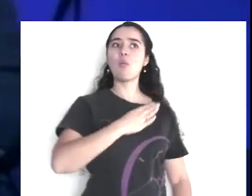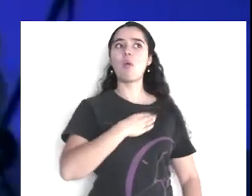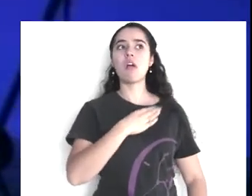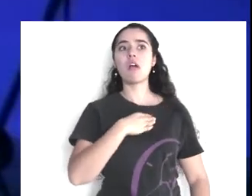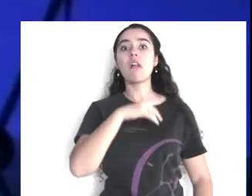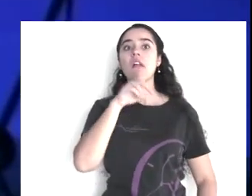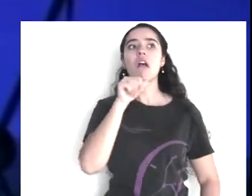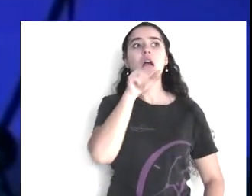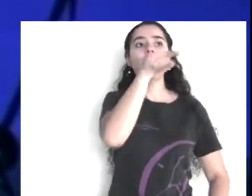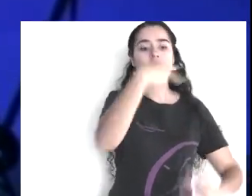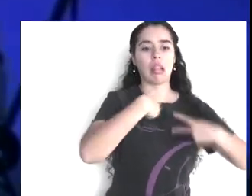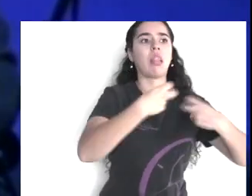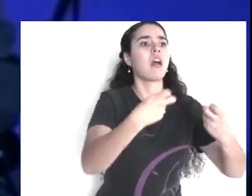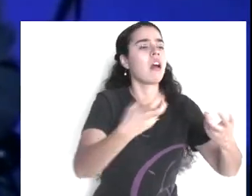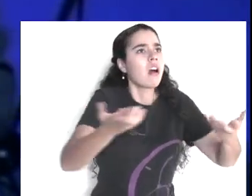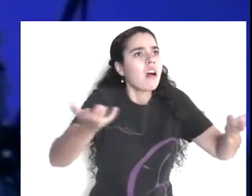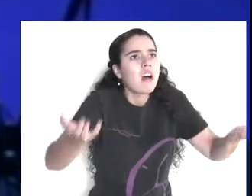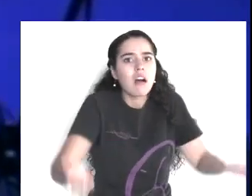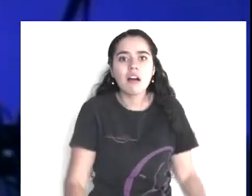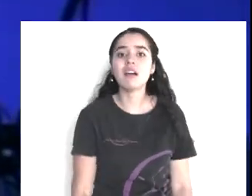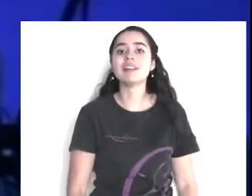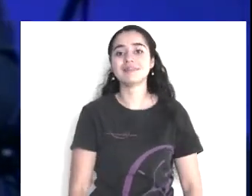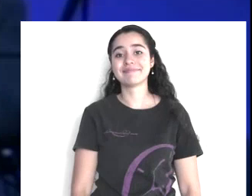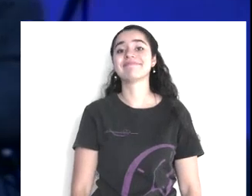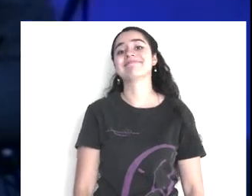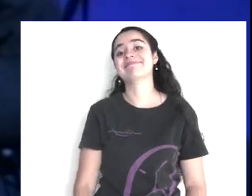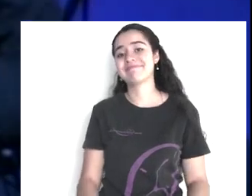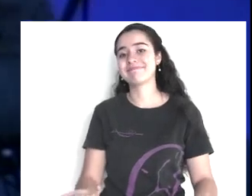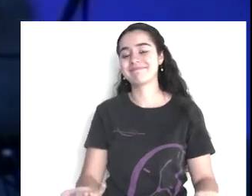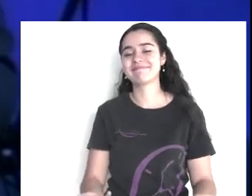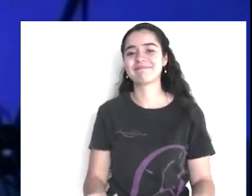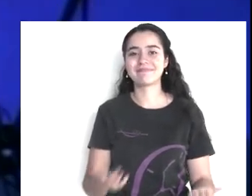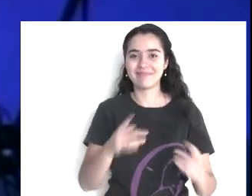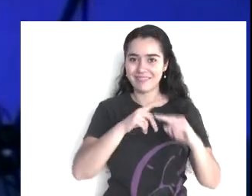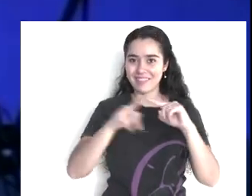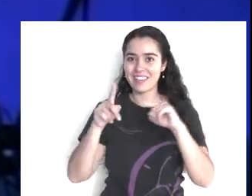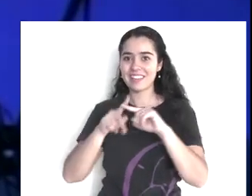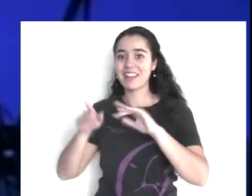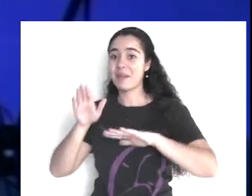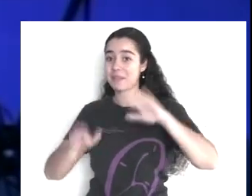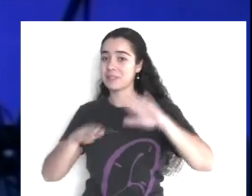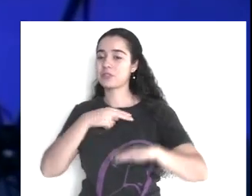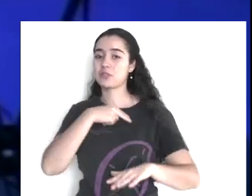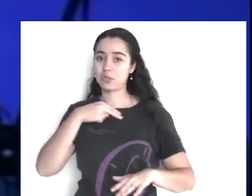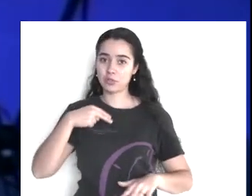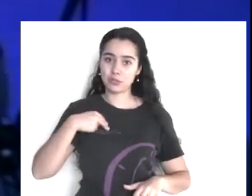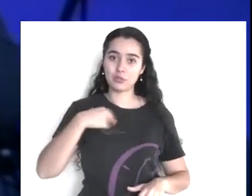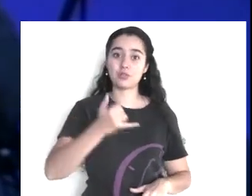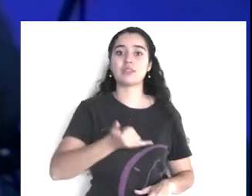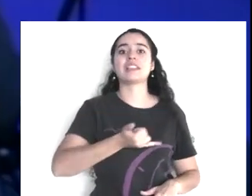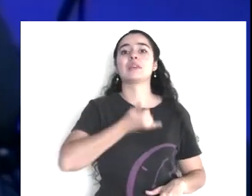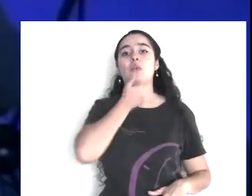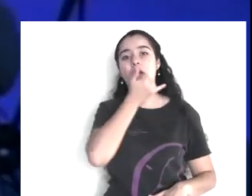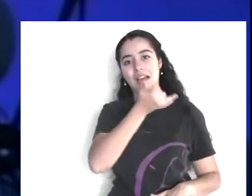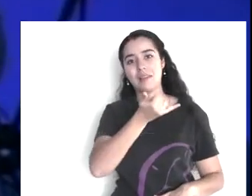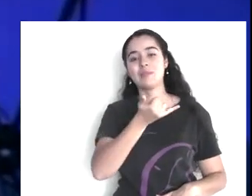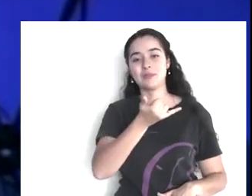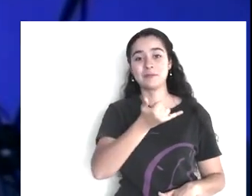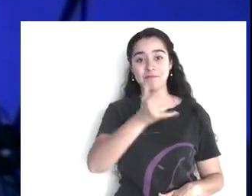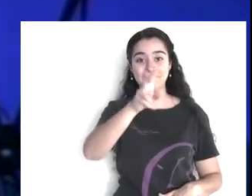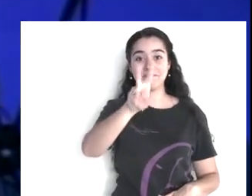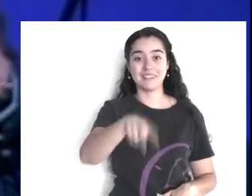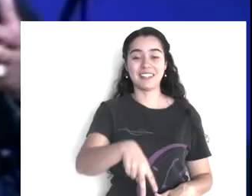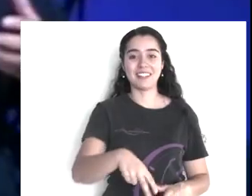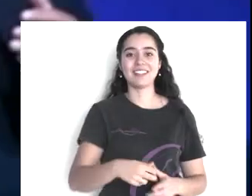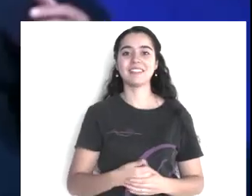que cosas, no, entonces, mira, esas, esa manera, de obrar, del